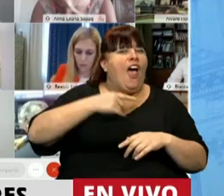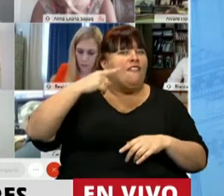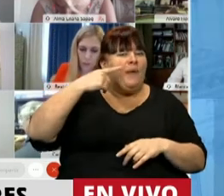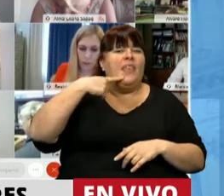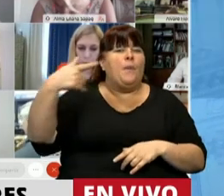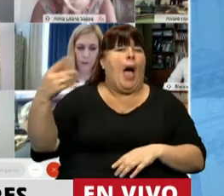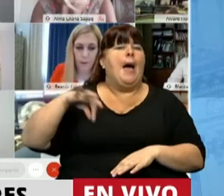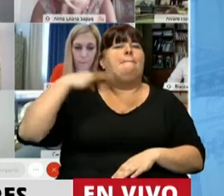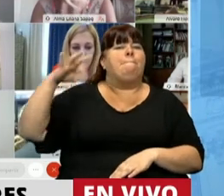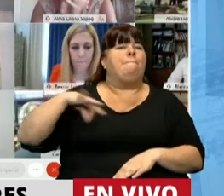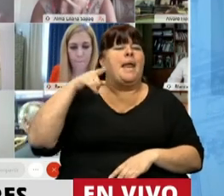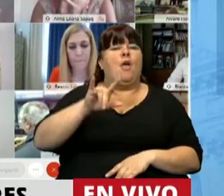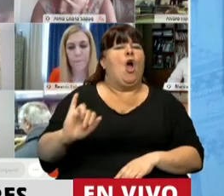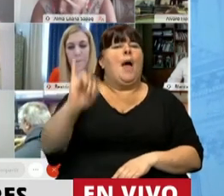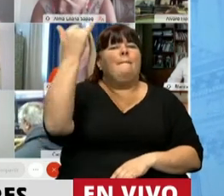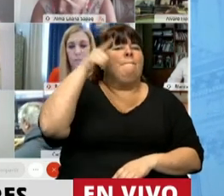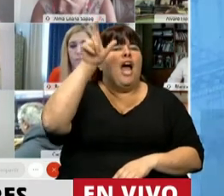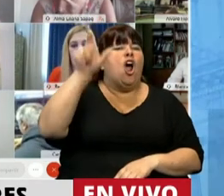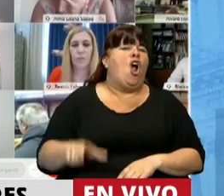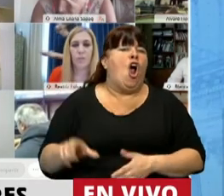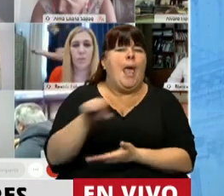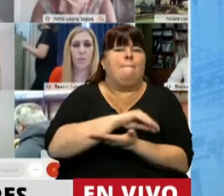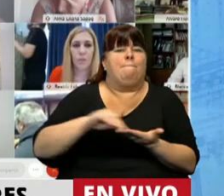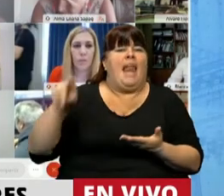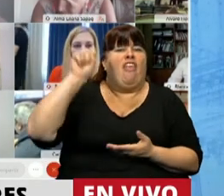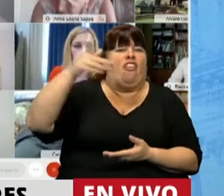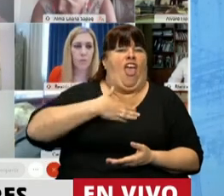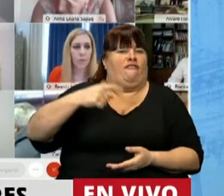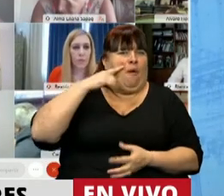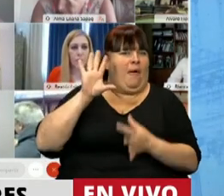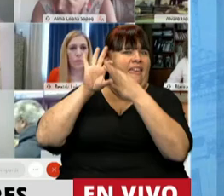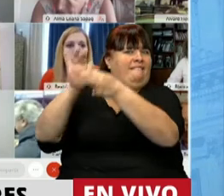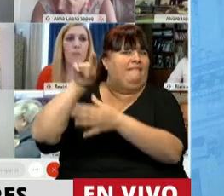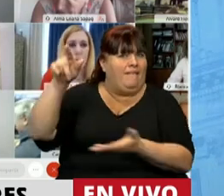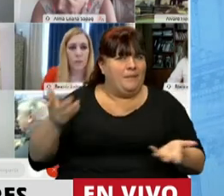FMI que le van a dar el premio al mejor empleado del año del FMI.